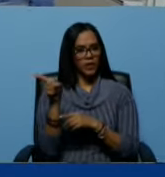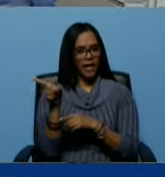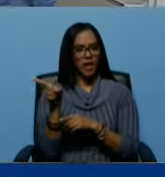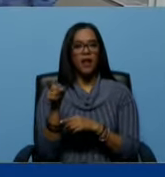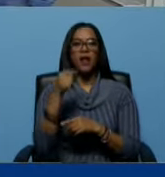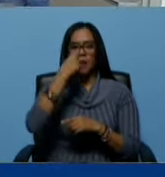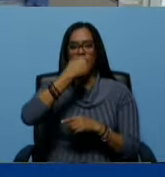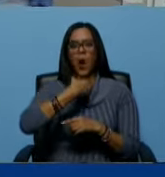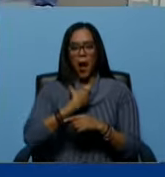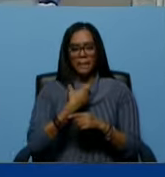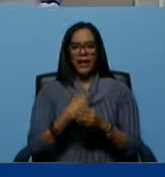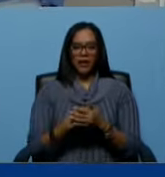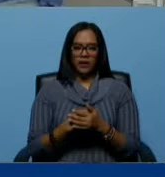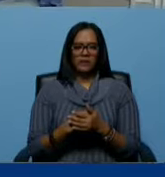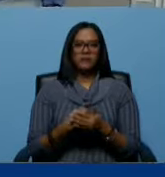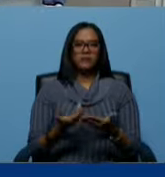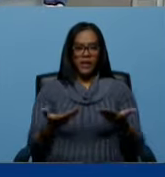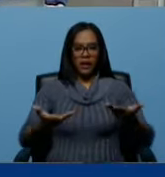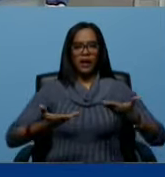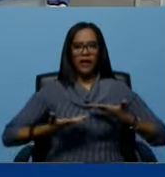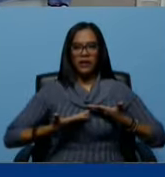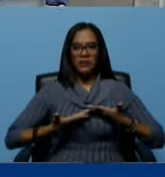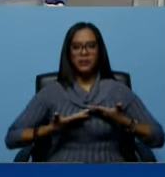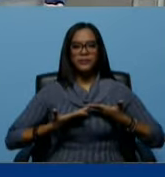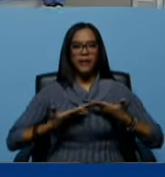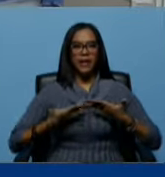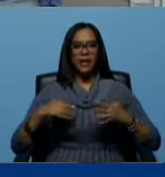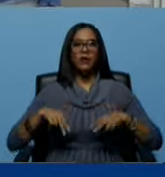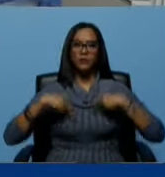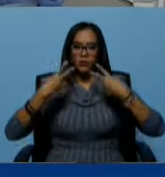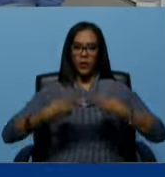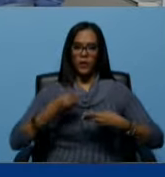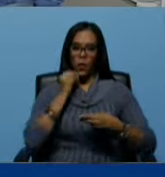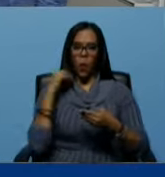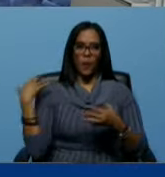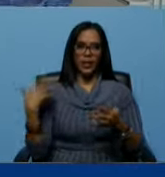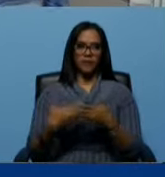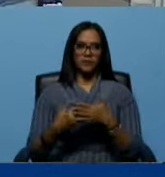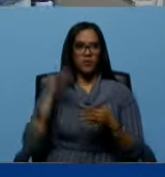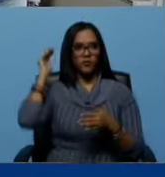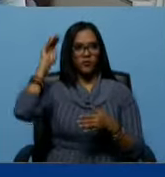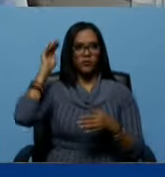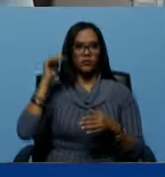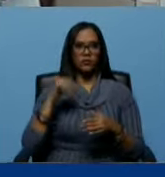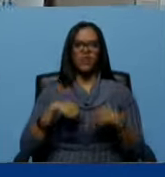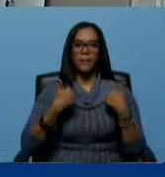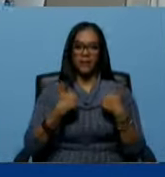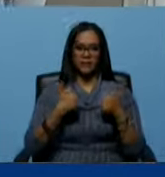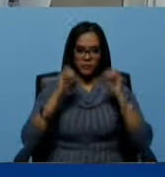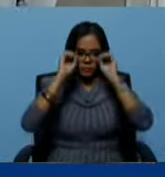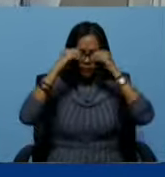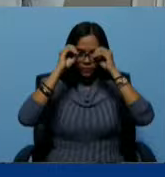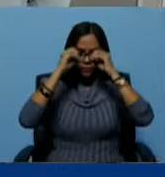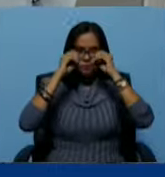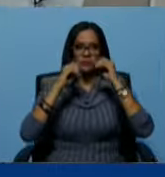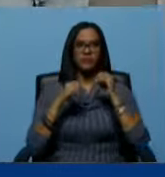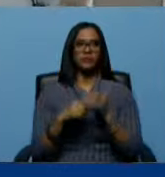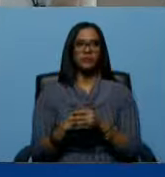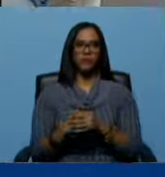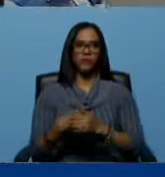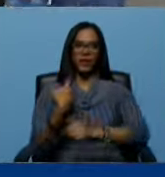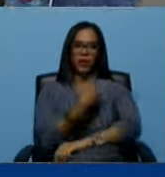hombre, bueno, que dejó una huella para las generaciones del futuro. ¿Qué más tenemos por aquí? Hiostalmología, inmunización,